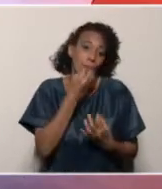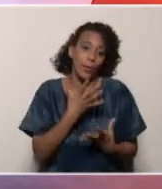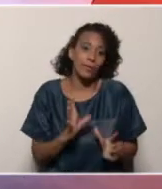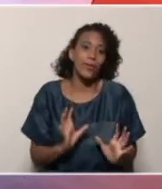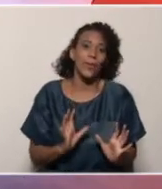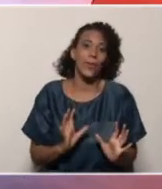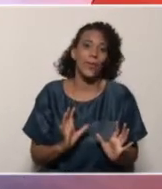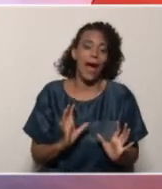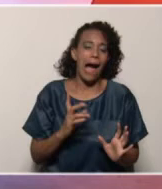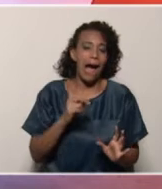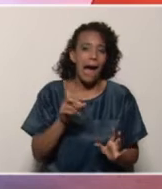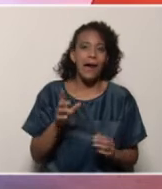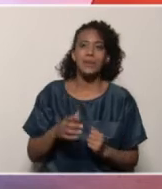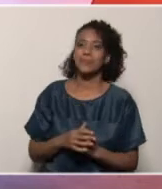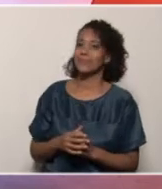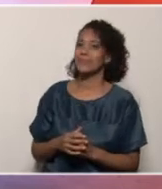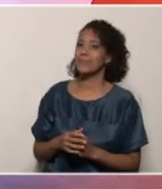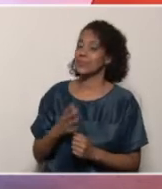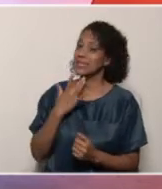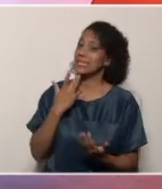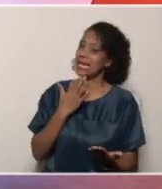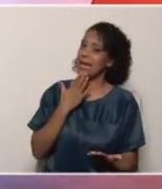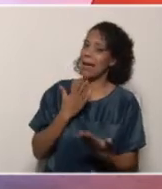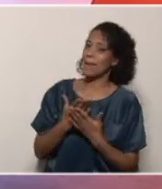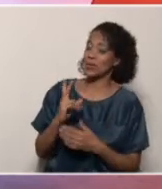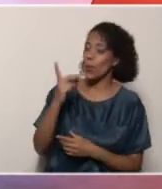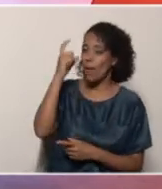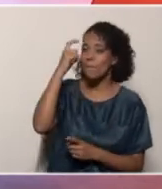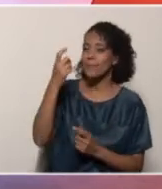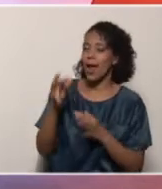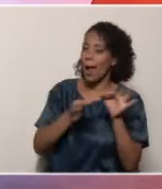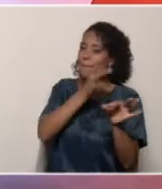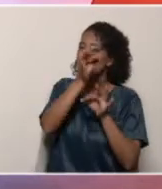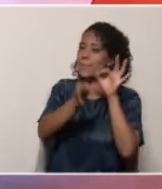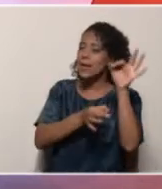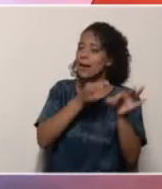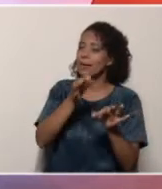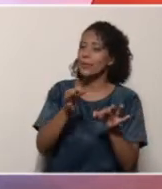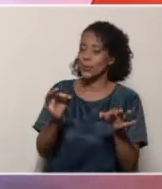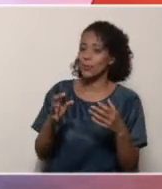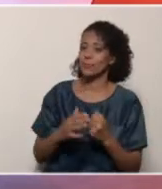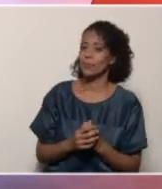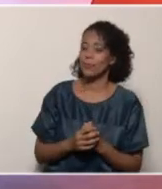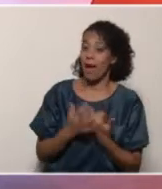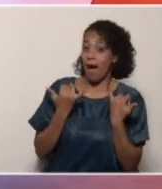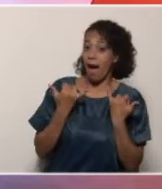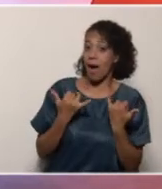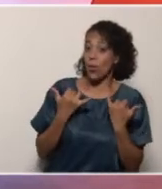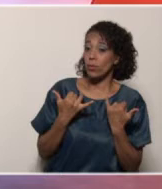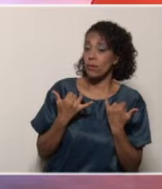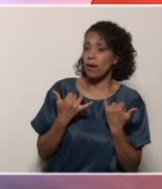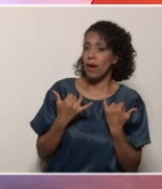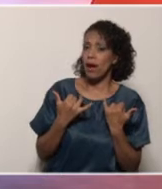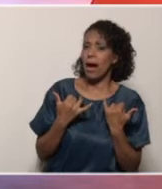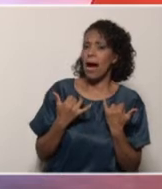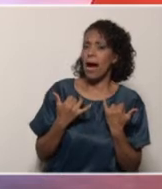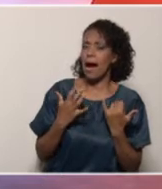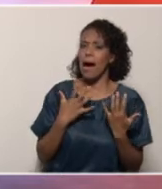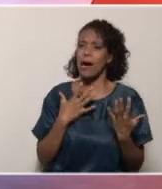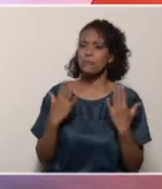tomando la palabra, profe, su palabra que es importante señalar, ahora, lo que tiene que ver o esa